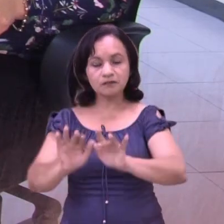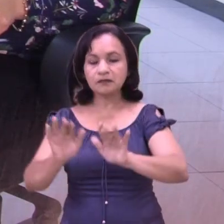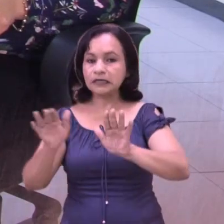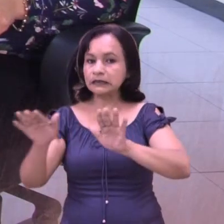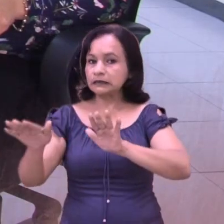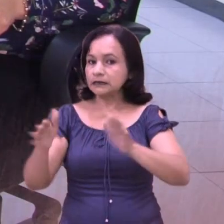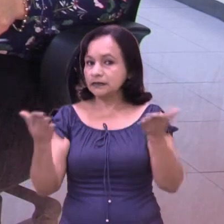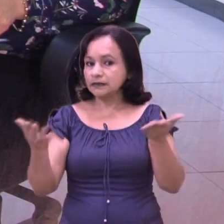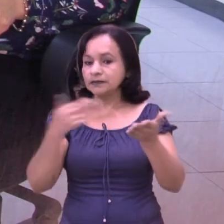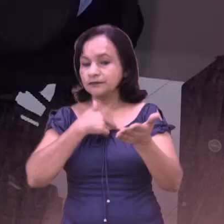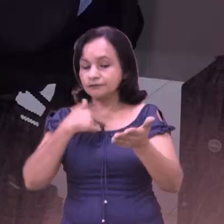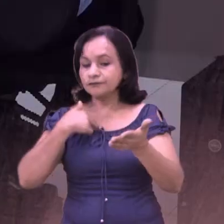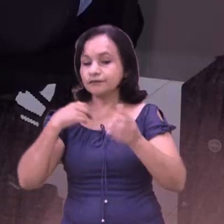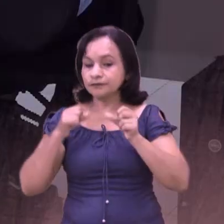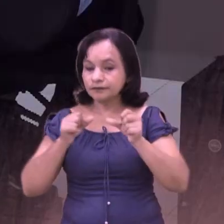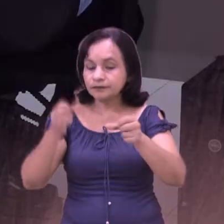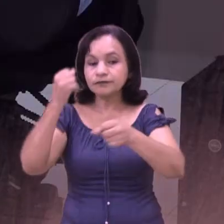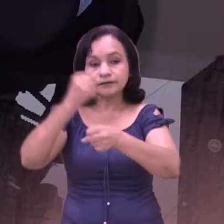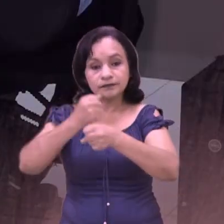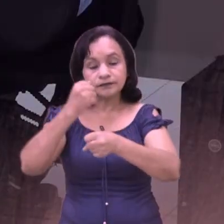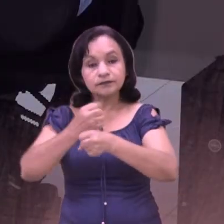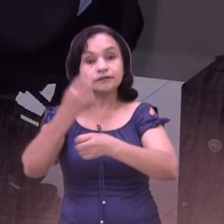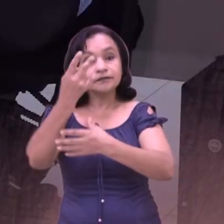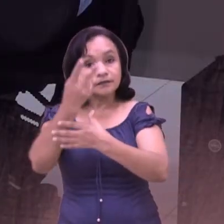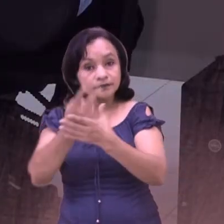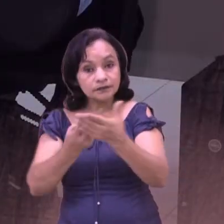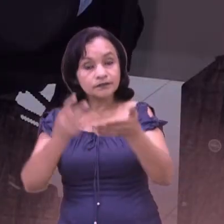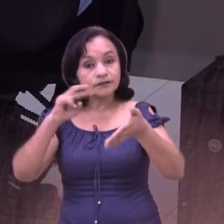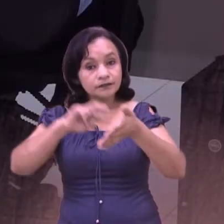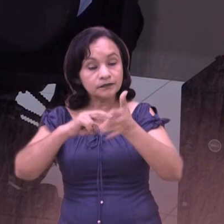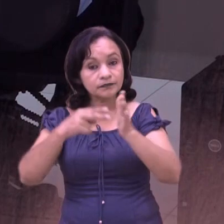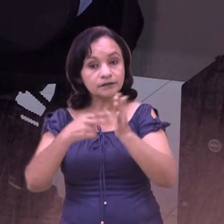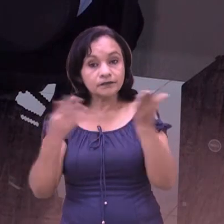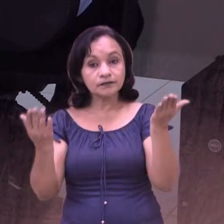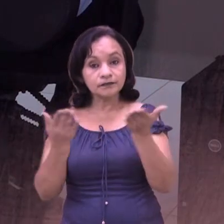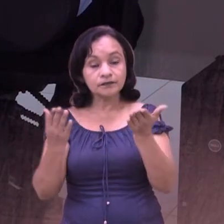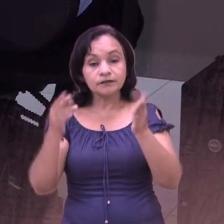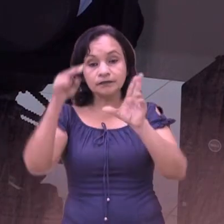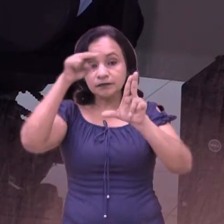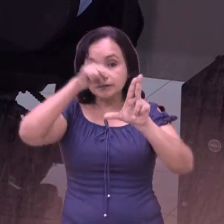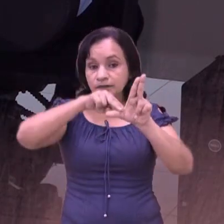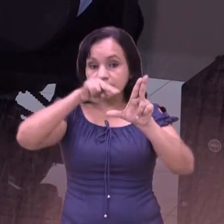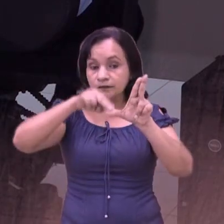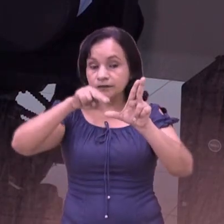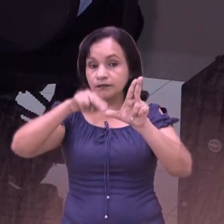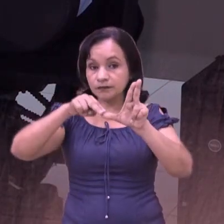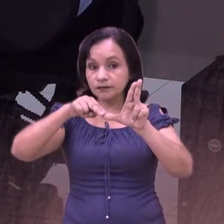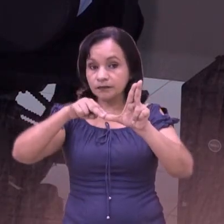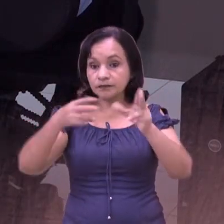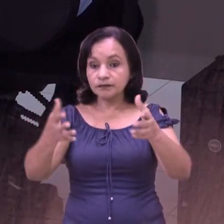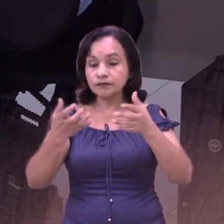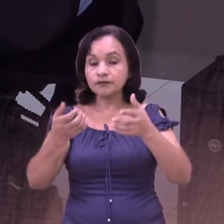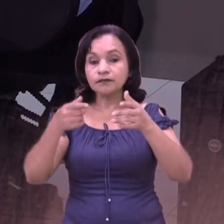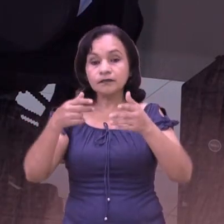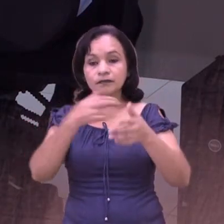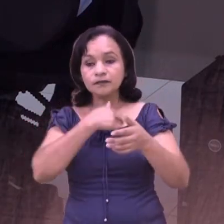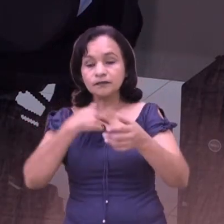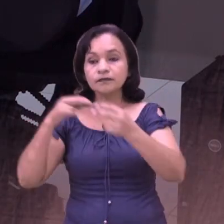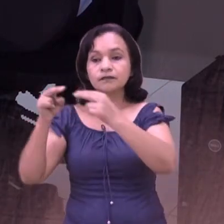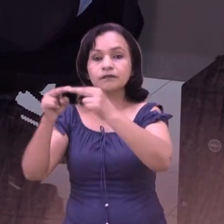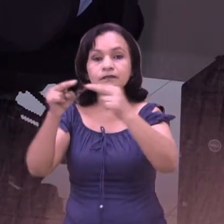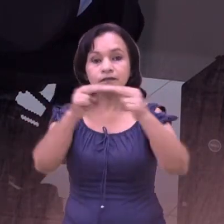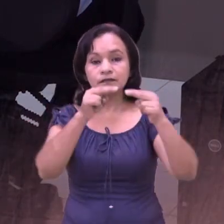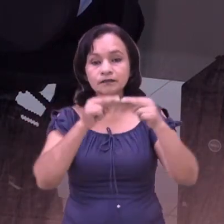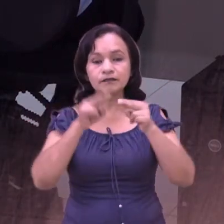tecnología, de nada serviría. Tenemos que ir trabajando en los dos campos y por eso también el SINAPRED está buscando,